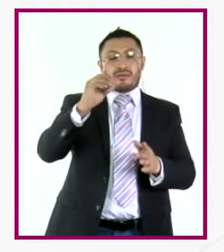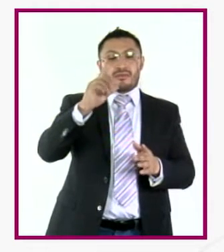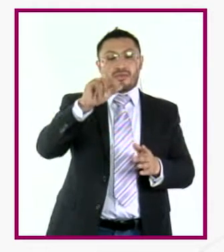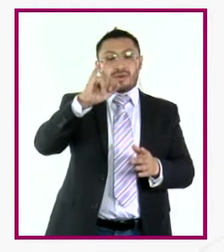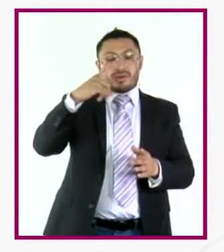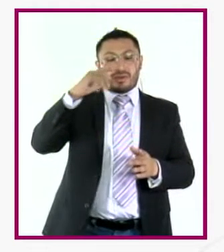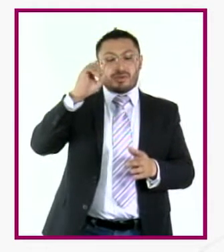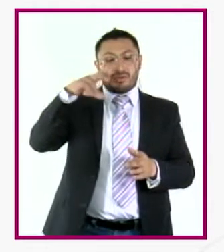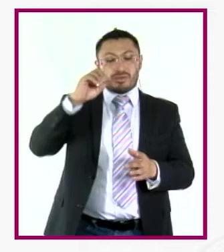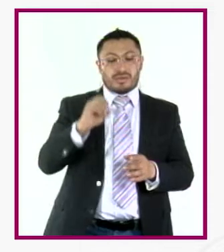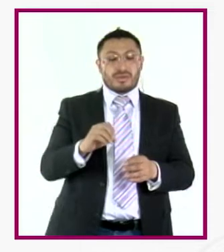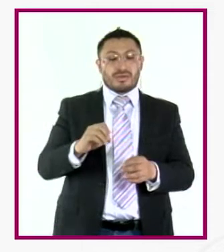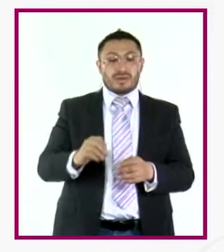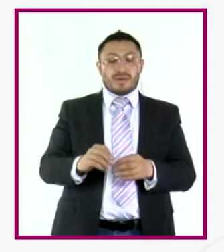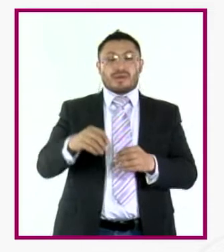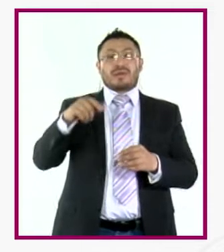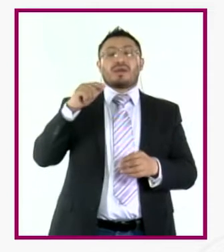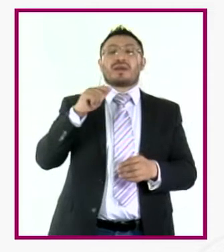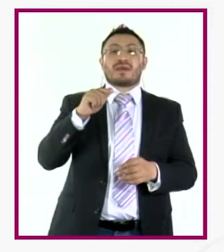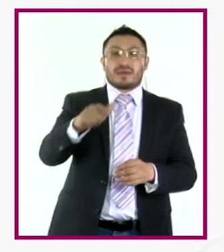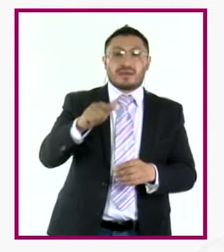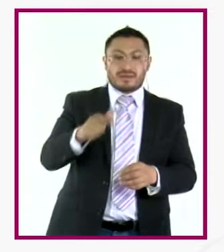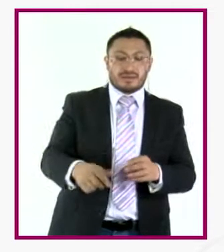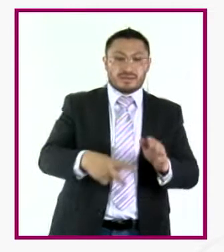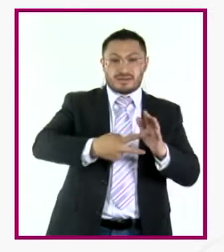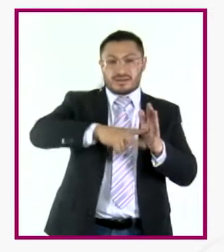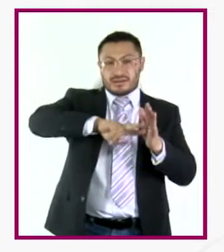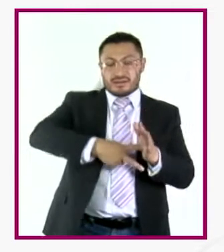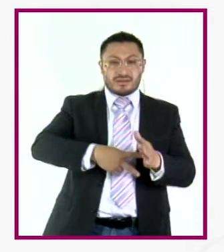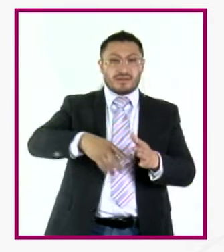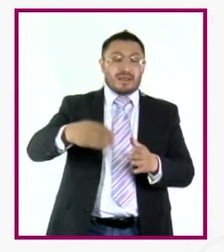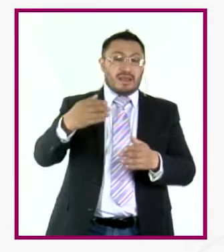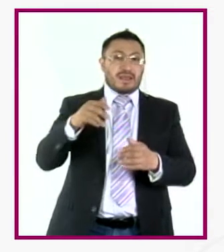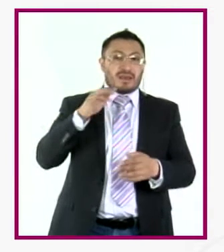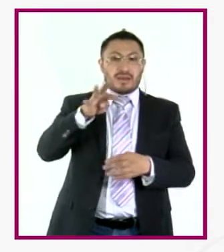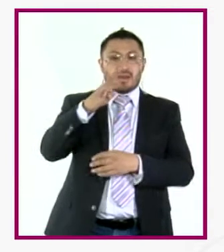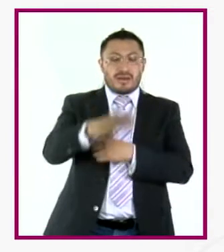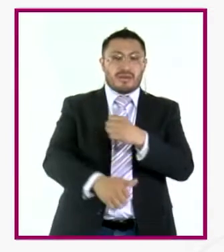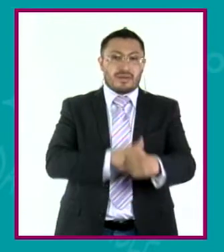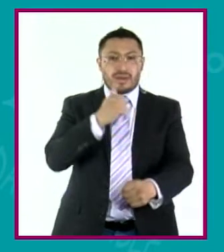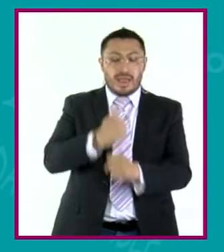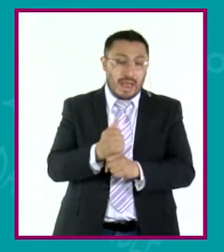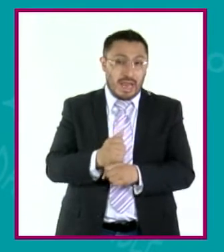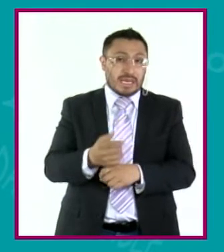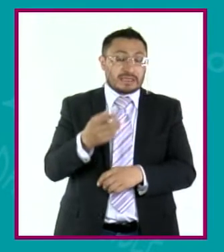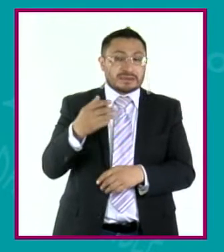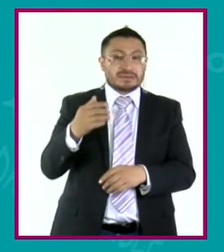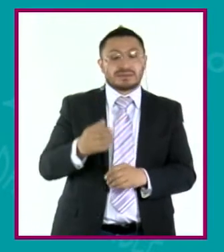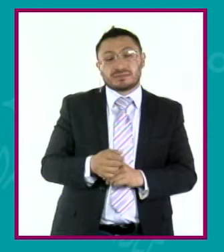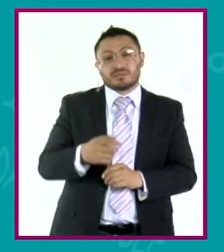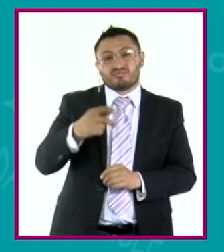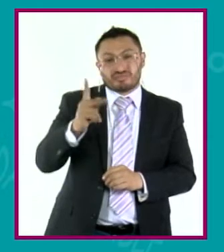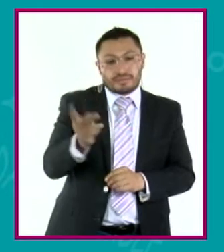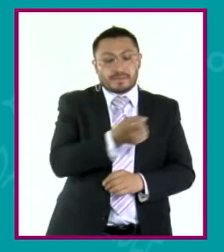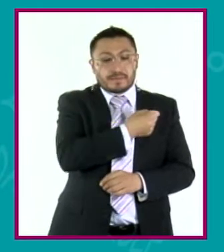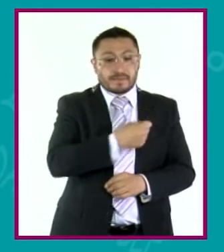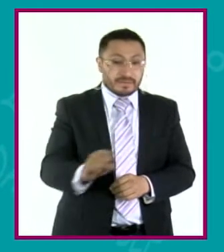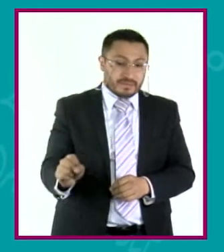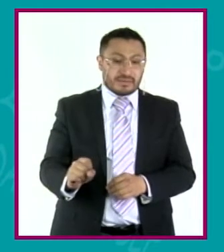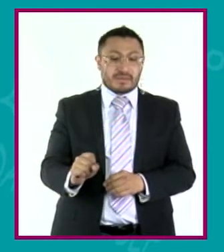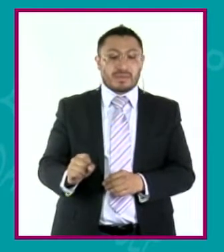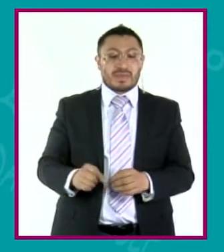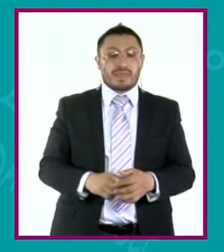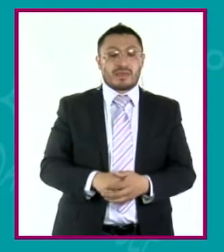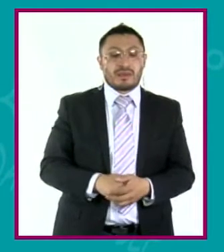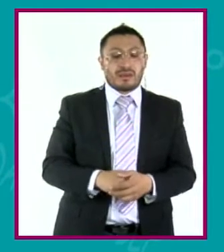Cuando realizó esto, aún no había cumplido los 19 años. Pero el trabajo que le dio fama fue el cálculo de la órbita